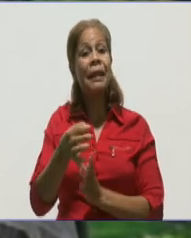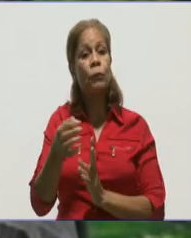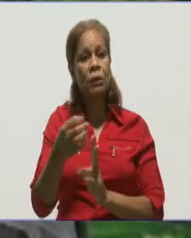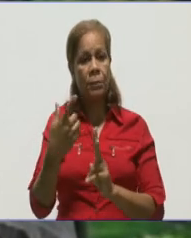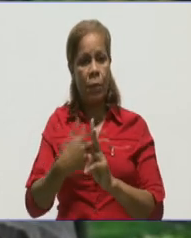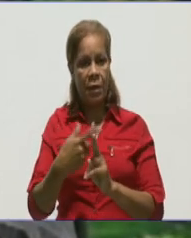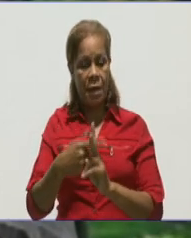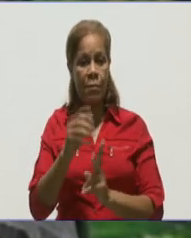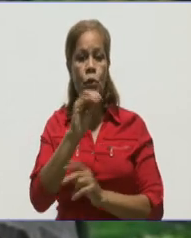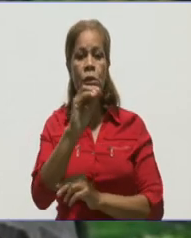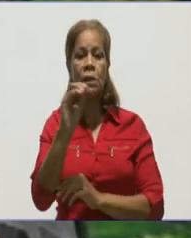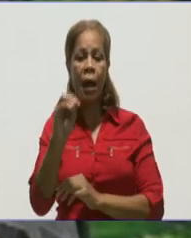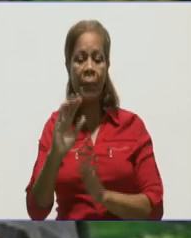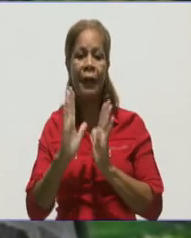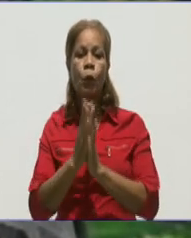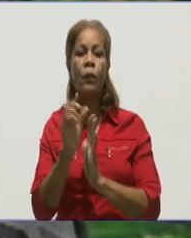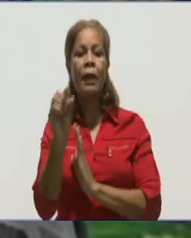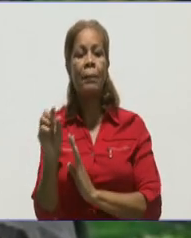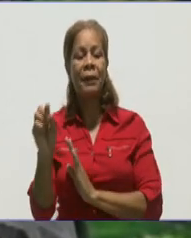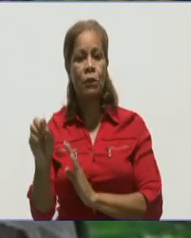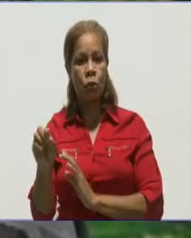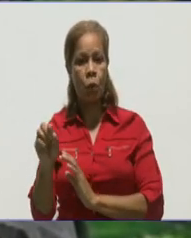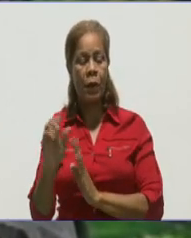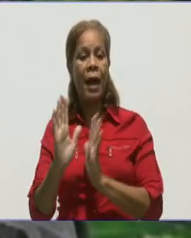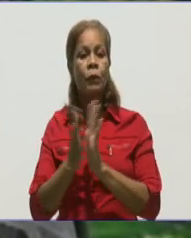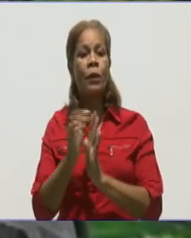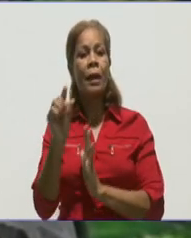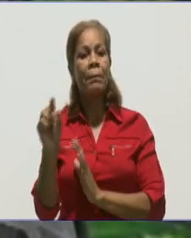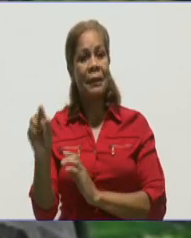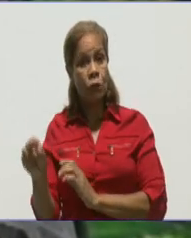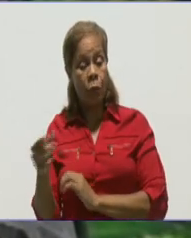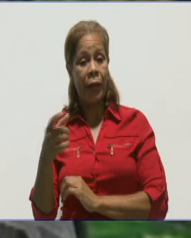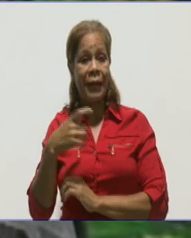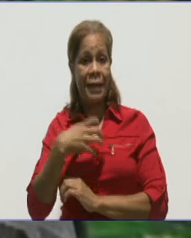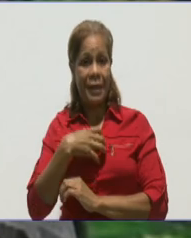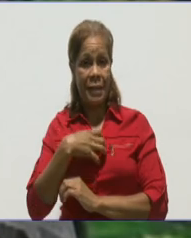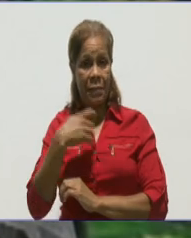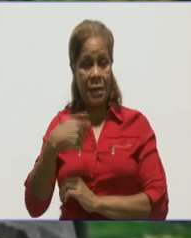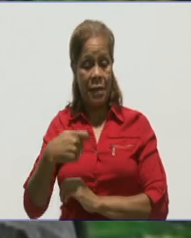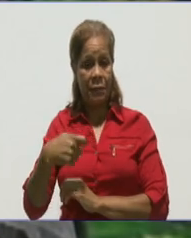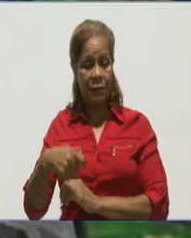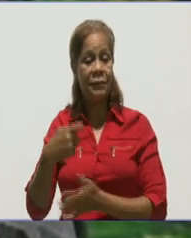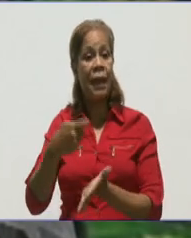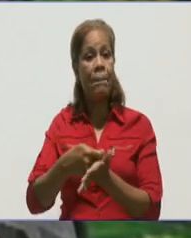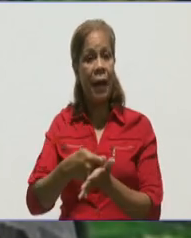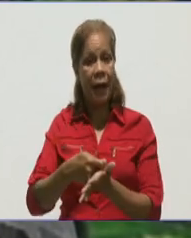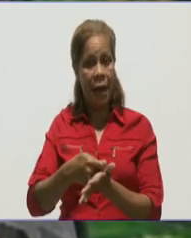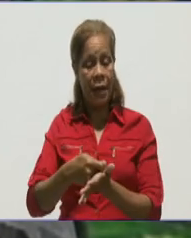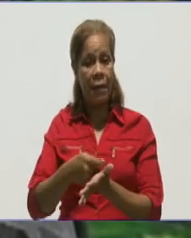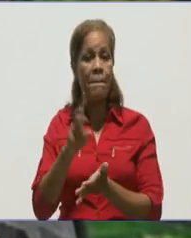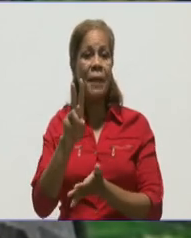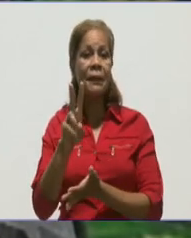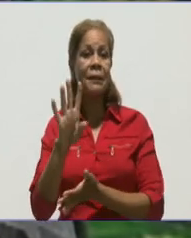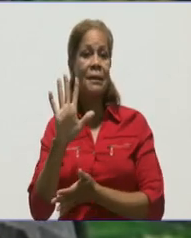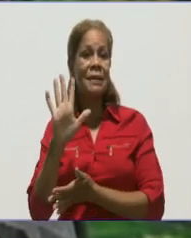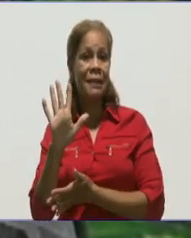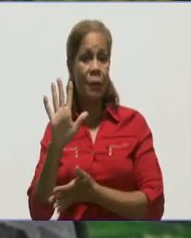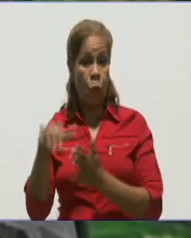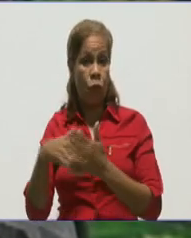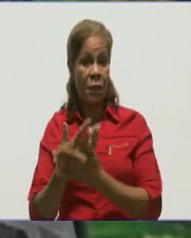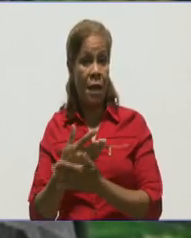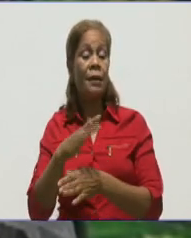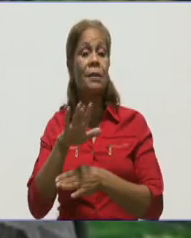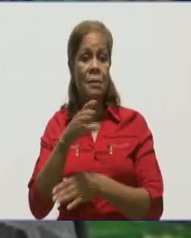personas que tenían que pagar el día 25 de marzo, las multas por convenios de pago, se les dará la